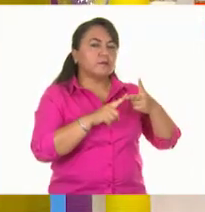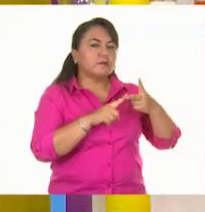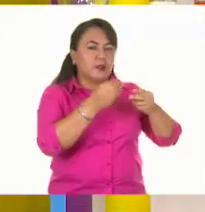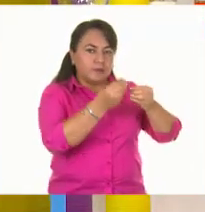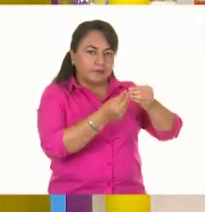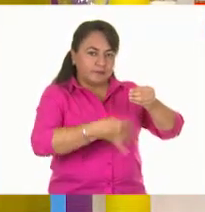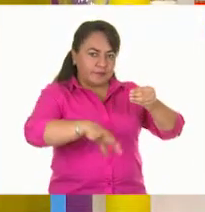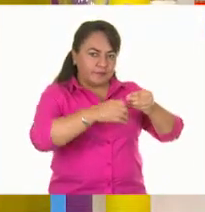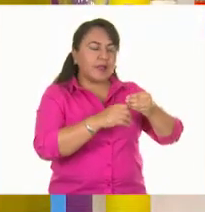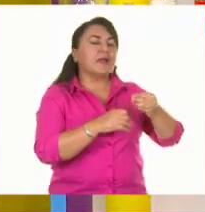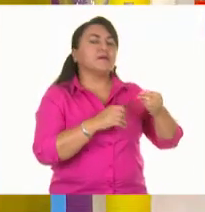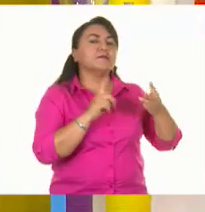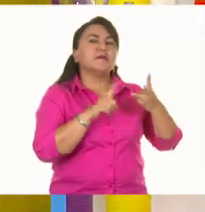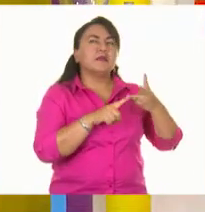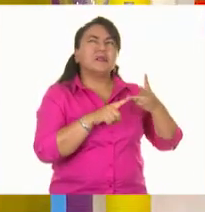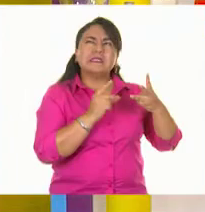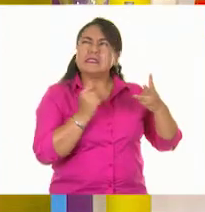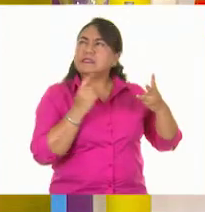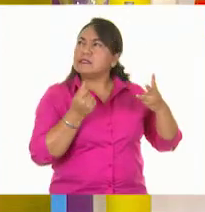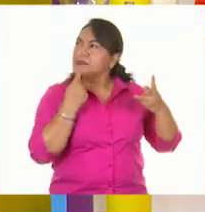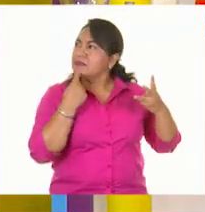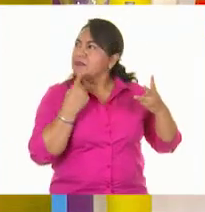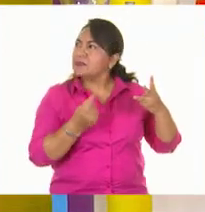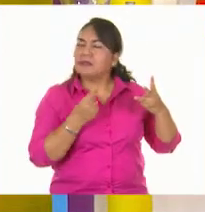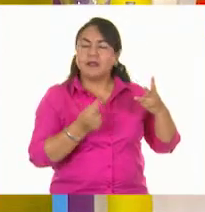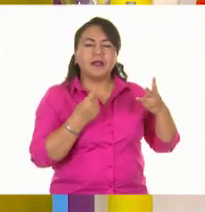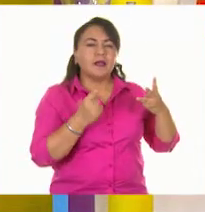¿Líquido? Muy bien. ¿Y el otro estado?